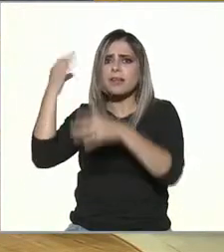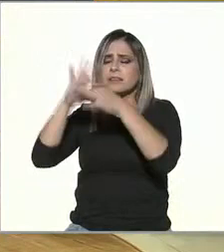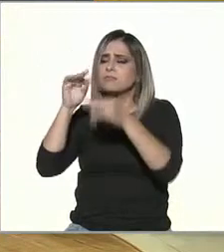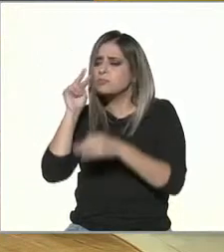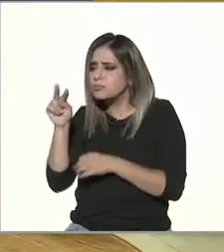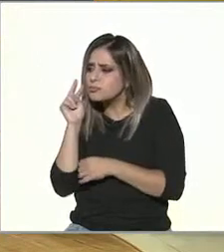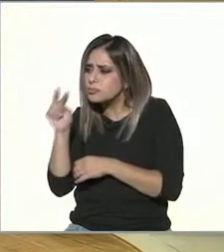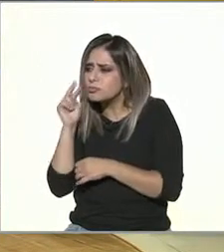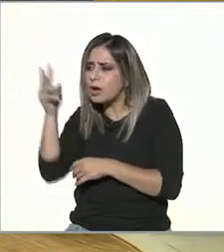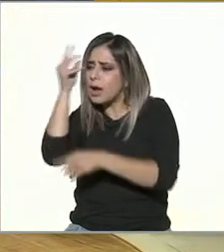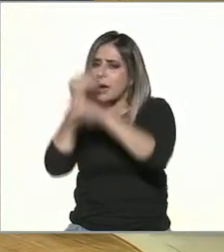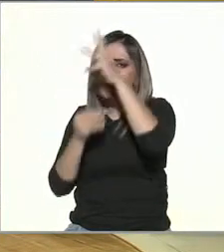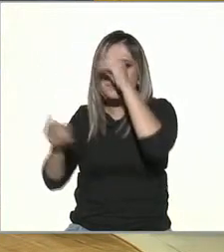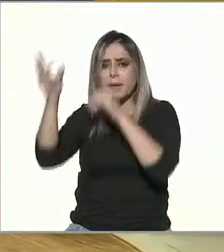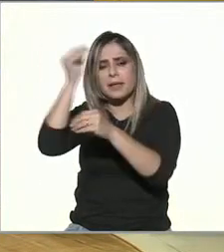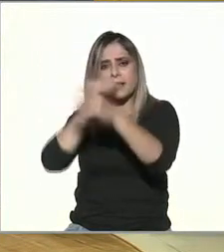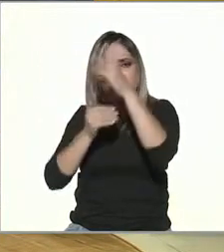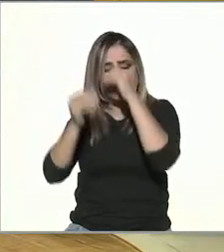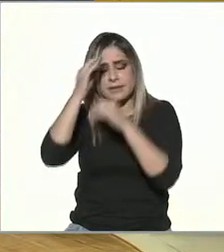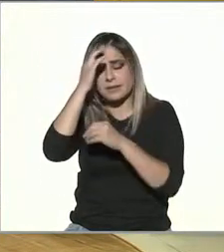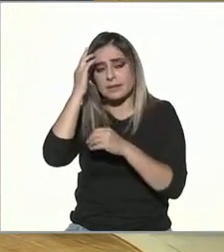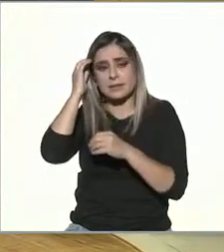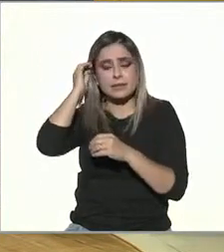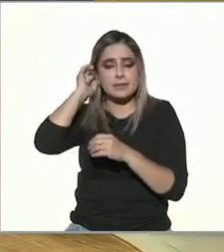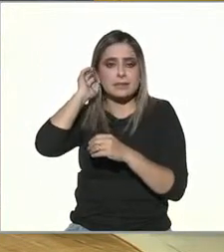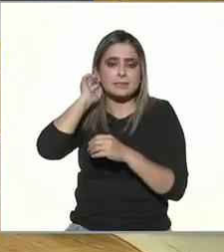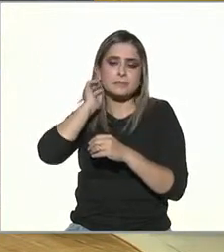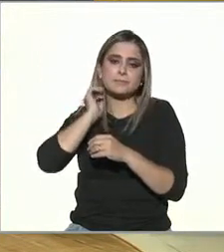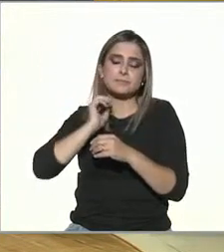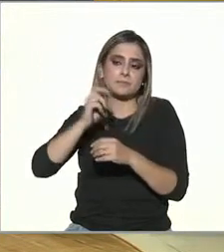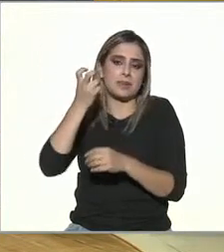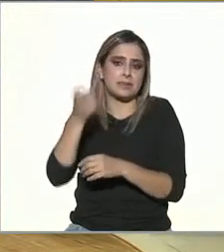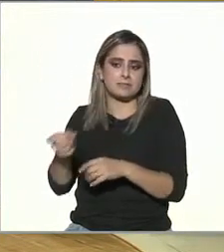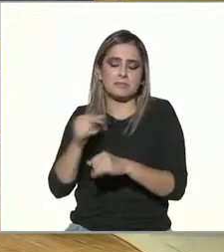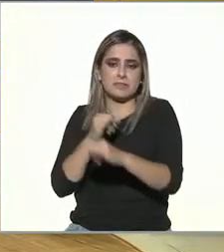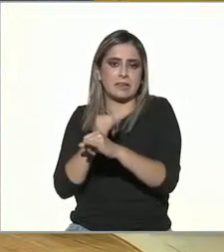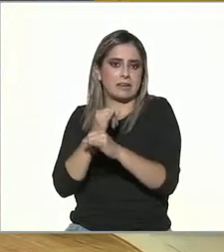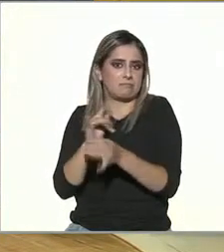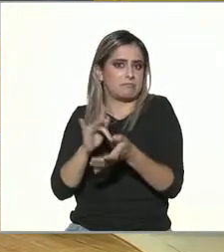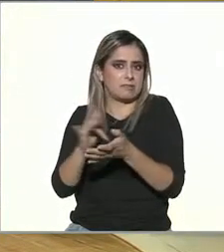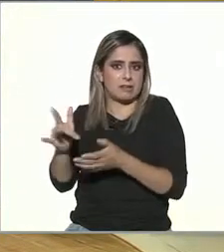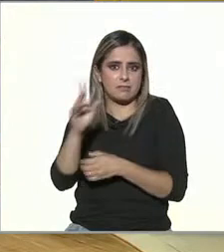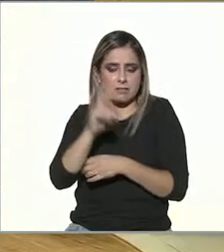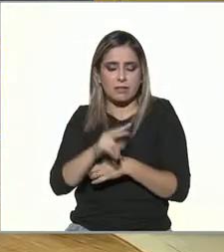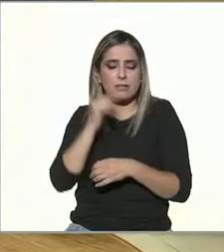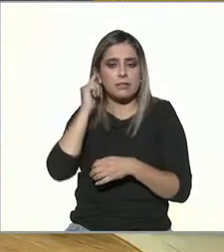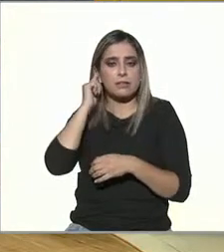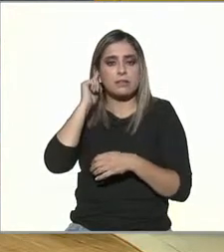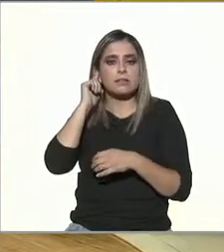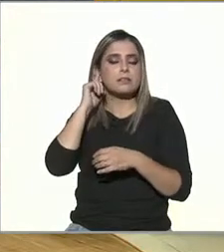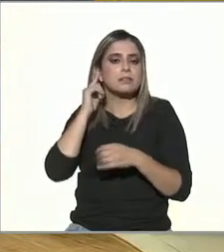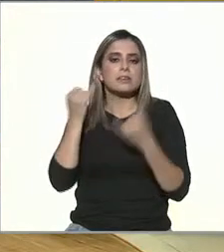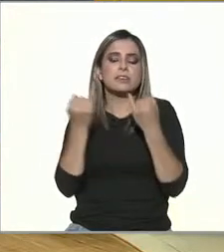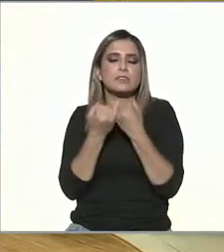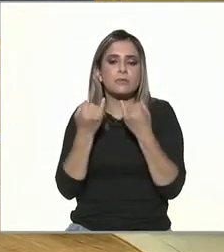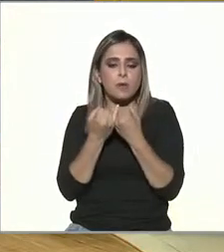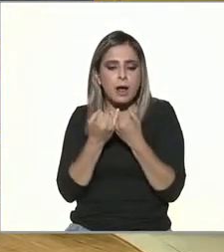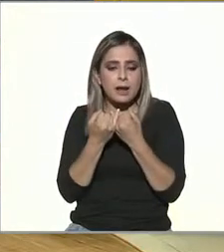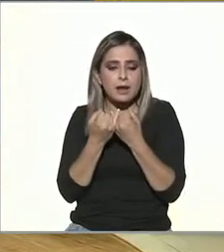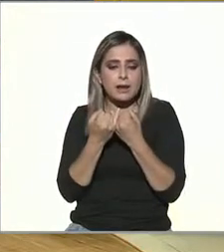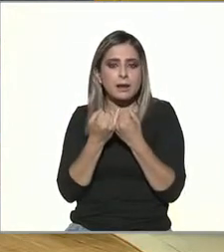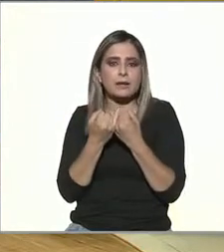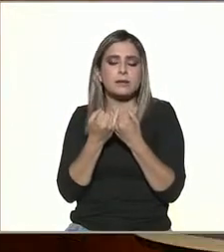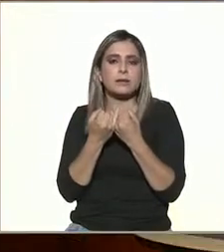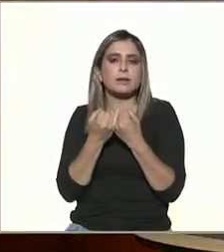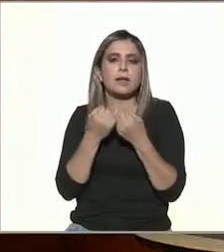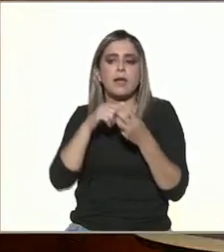de posibilidades o sea el conocimiento desde las mismas instituciones estaba ahí ¿cuántos de nosotros también no nos percatamos